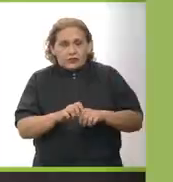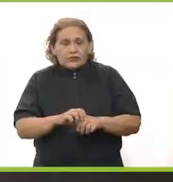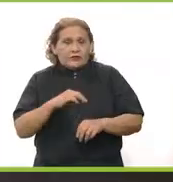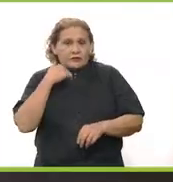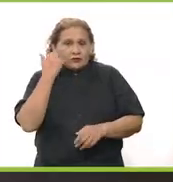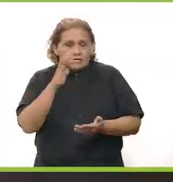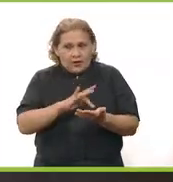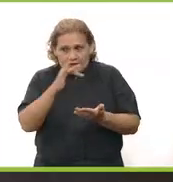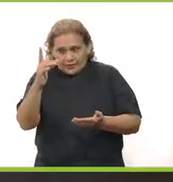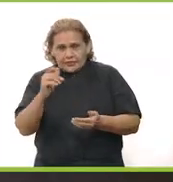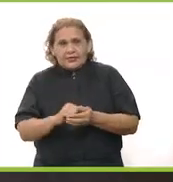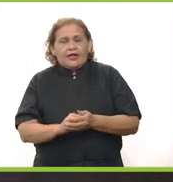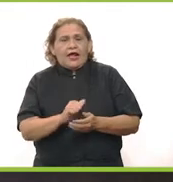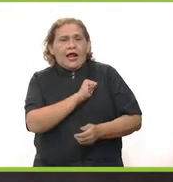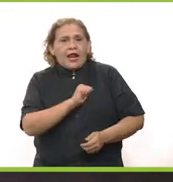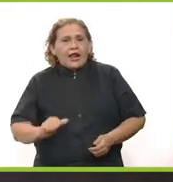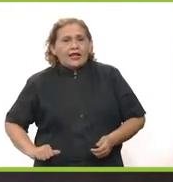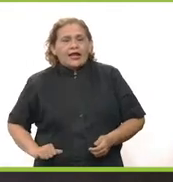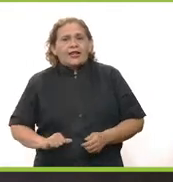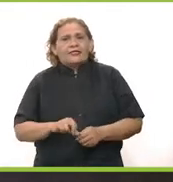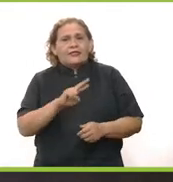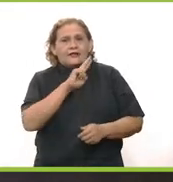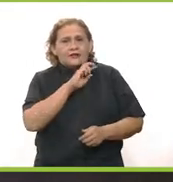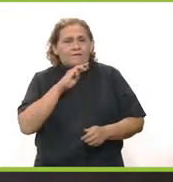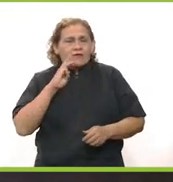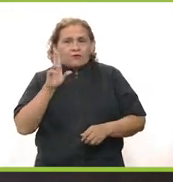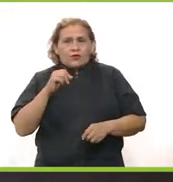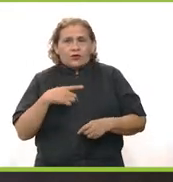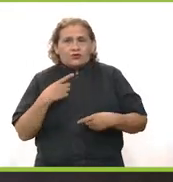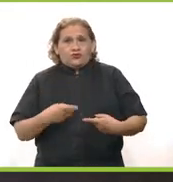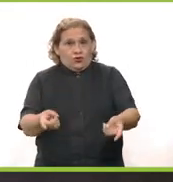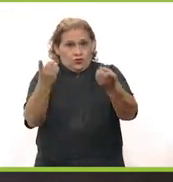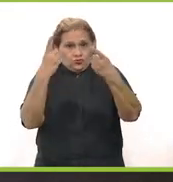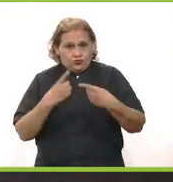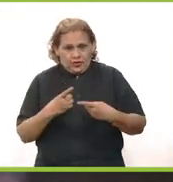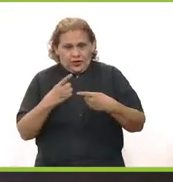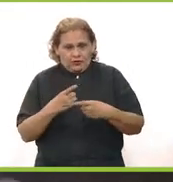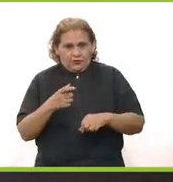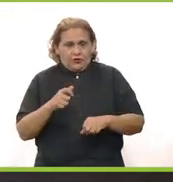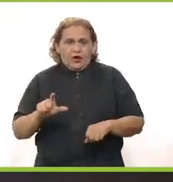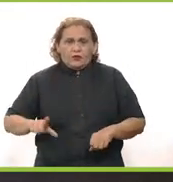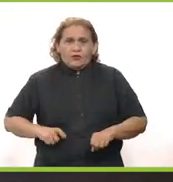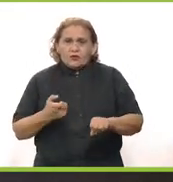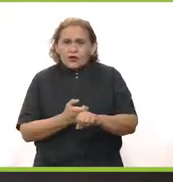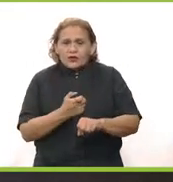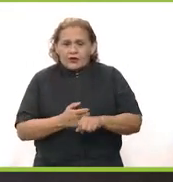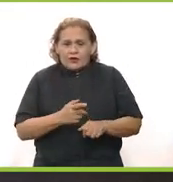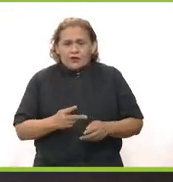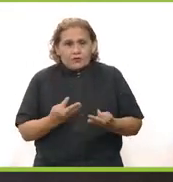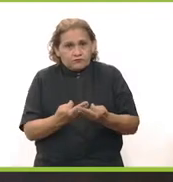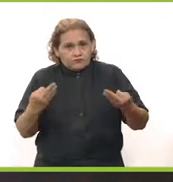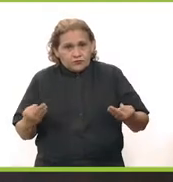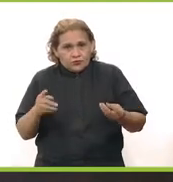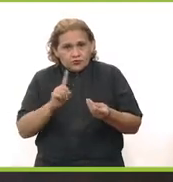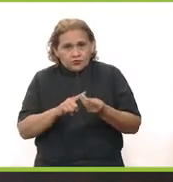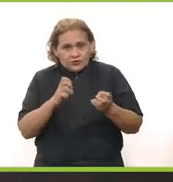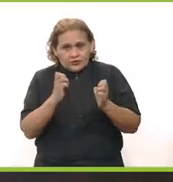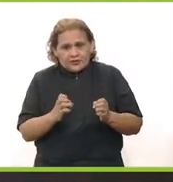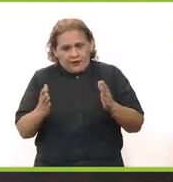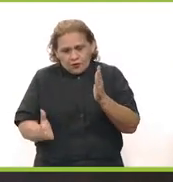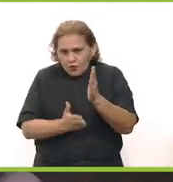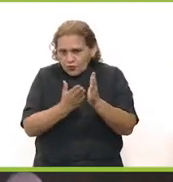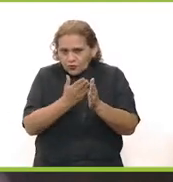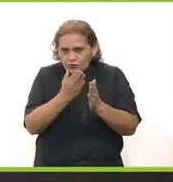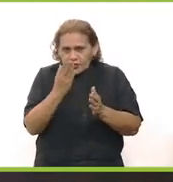aquí quiero agradecer al Ayuntamiento de Meida y al alcalde Renan Barrera Concha, porque ellos le donaron al gobierno del Estado el terreno donde se está